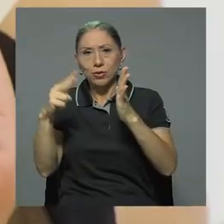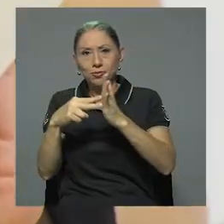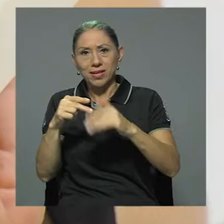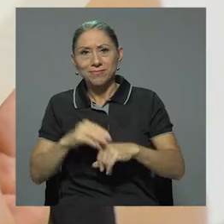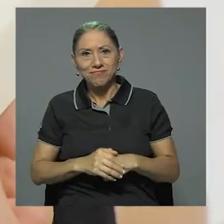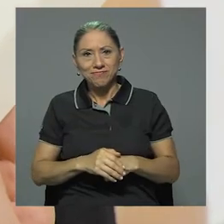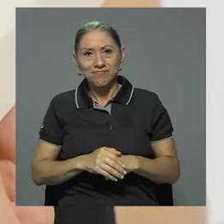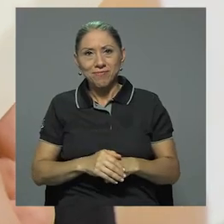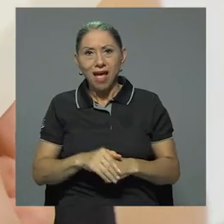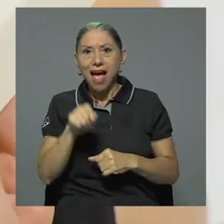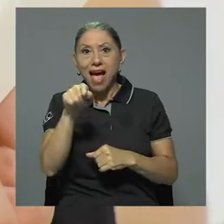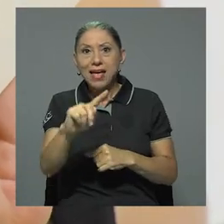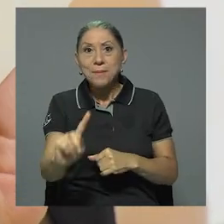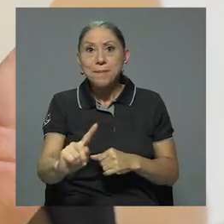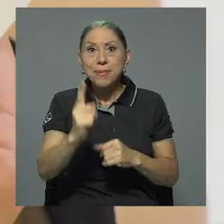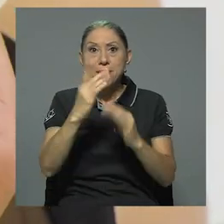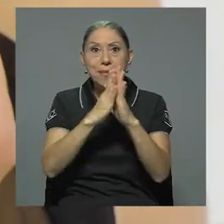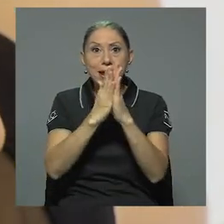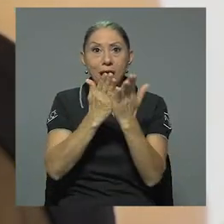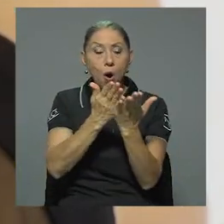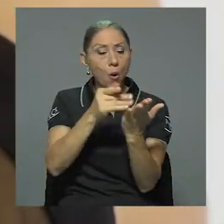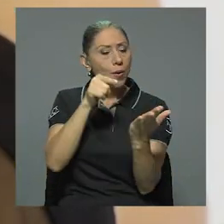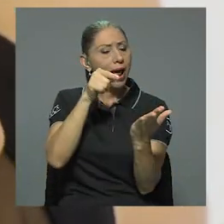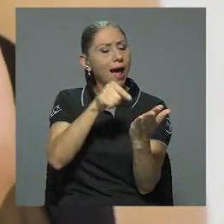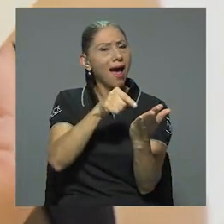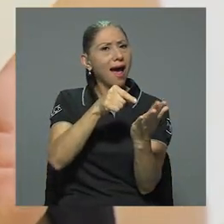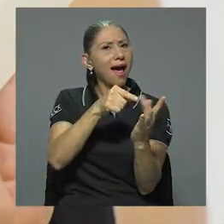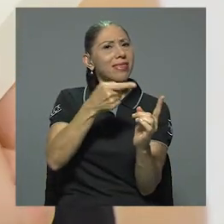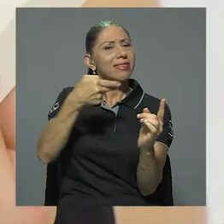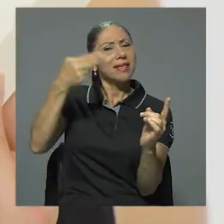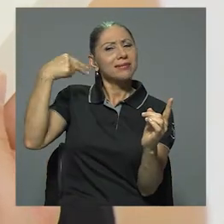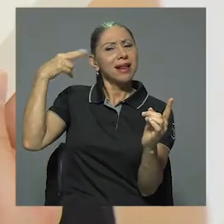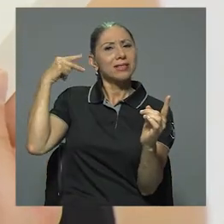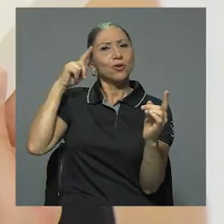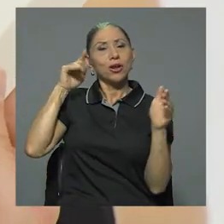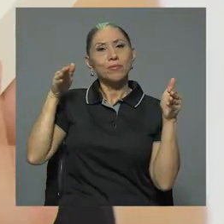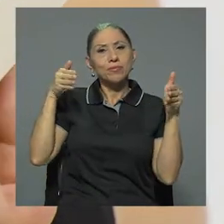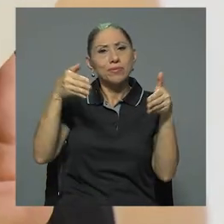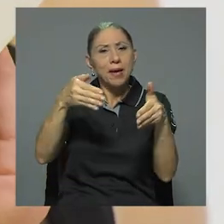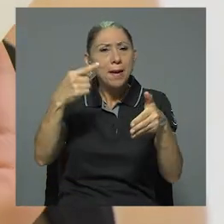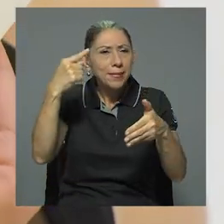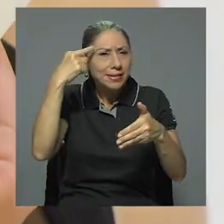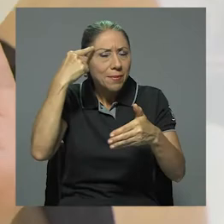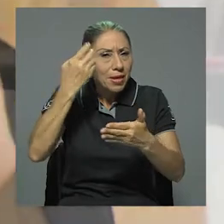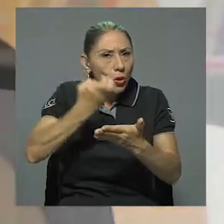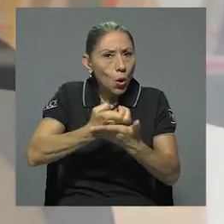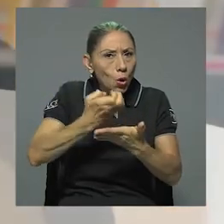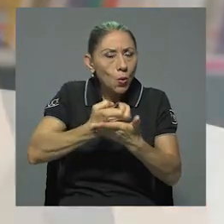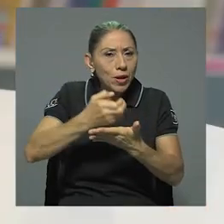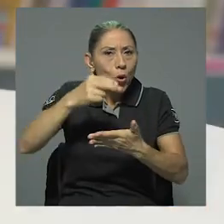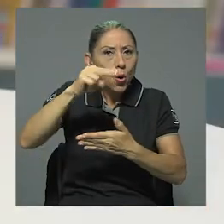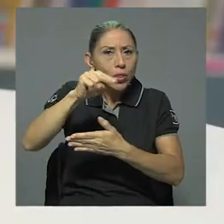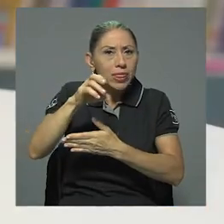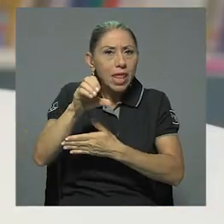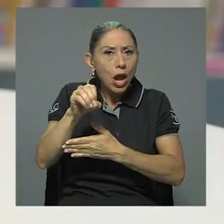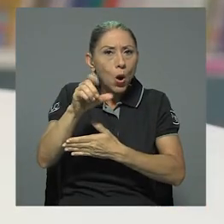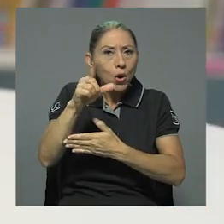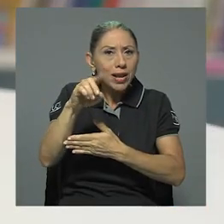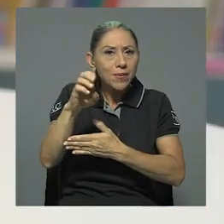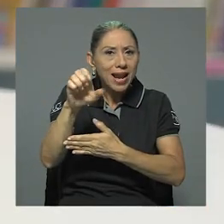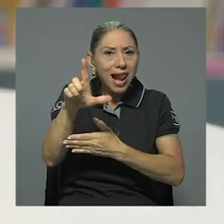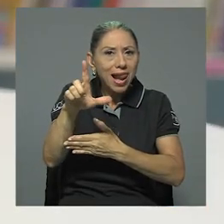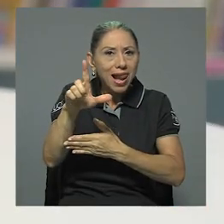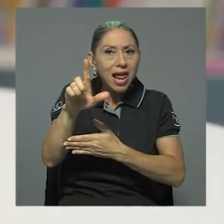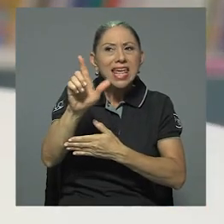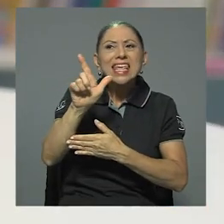Se trata de la primera obra en abordar desde la historia el pensamiento económico neoliberal, sus actores y su